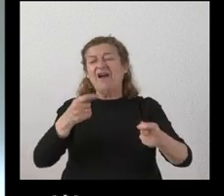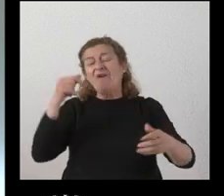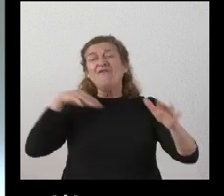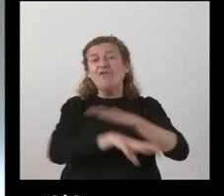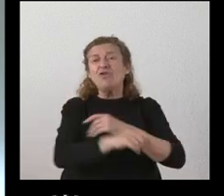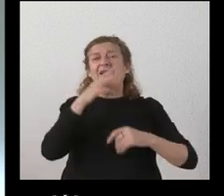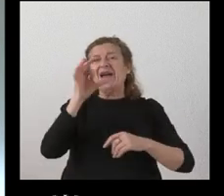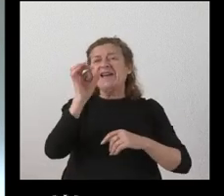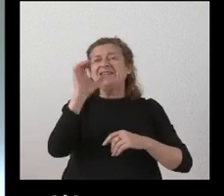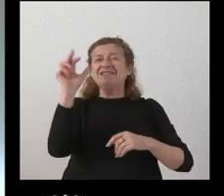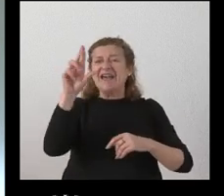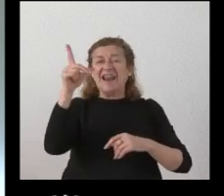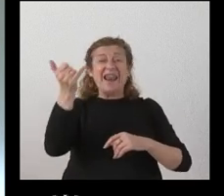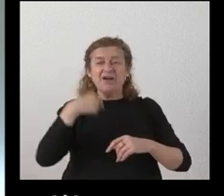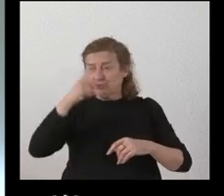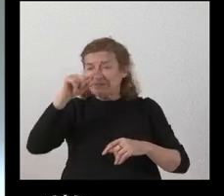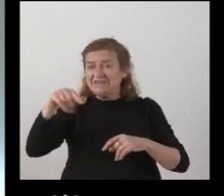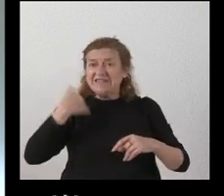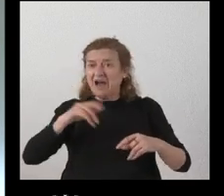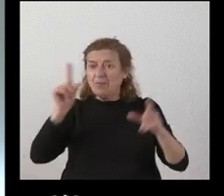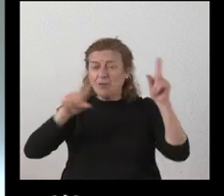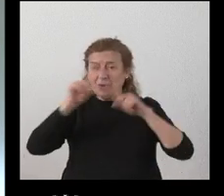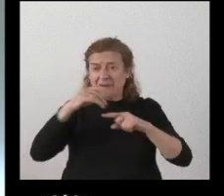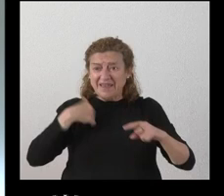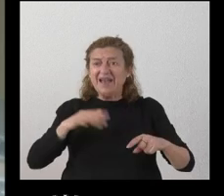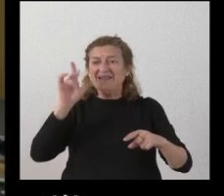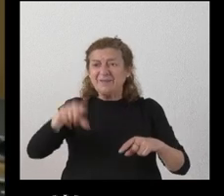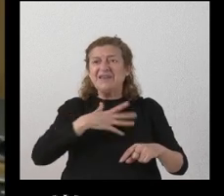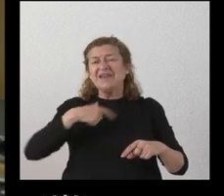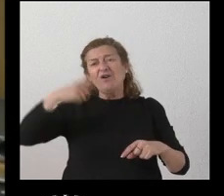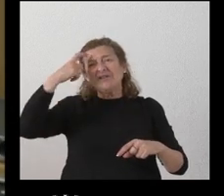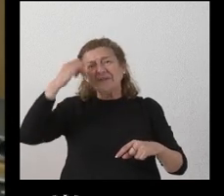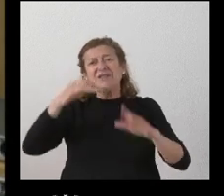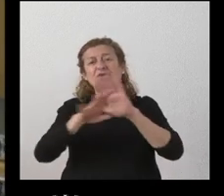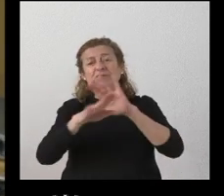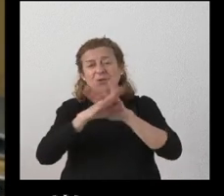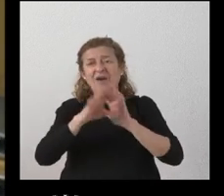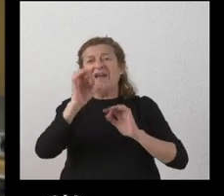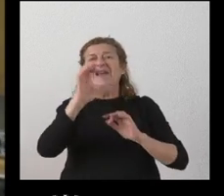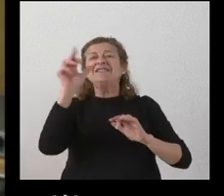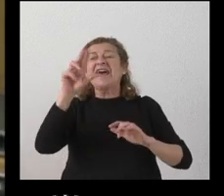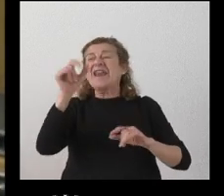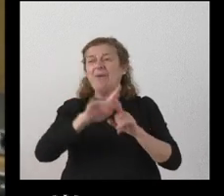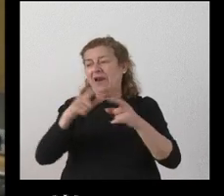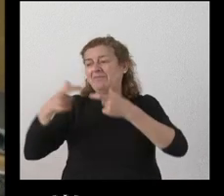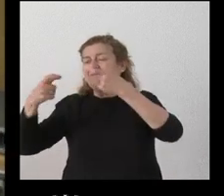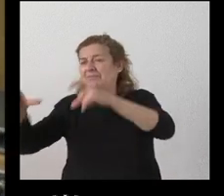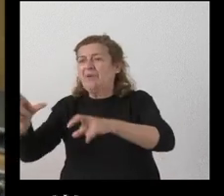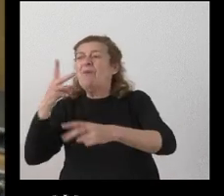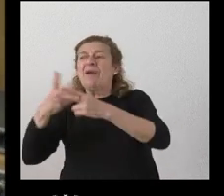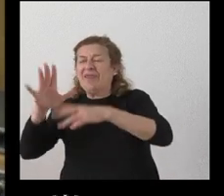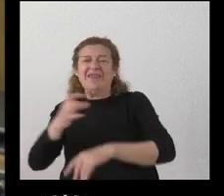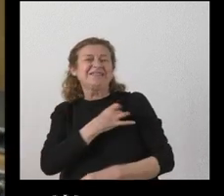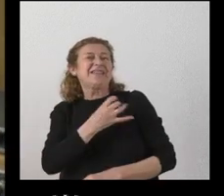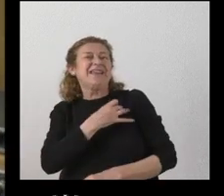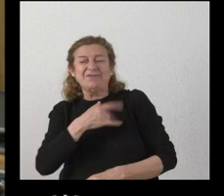con esto ya dan por resuelto el problema y también quería saber si mantienen que el Serla es un chiringuito de los sindicatos ya que van a aportar 400.000 euros a él